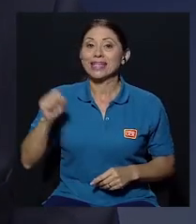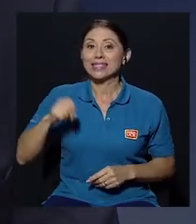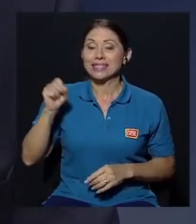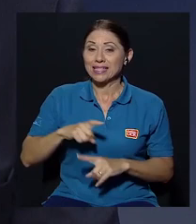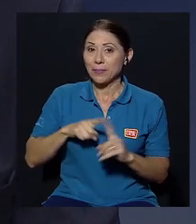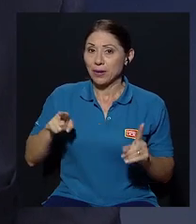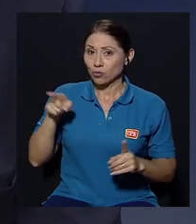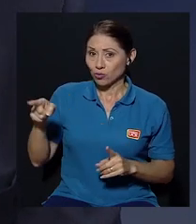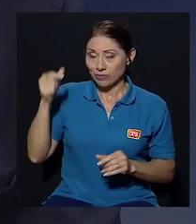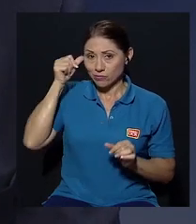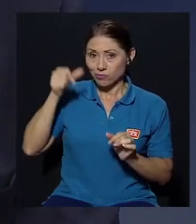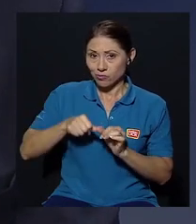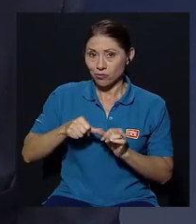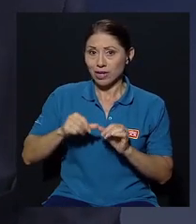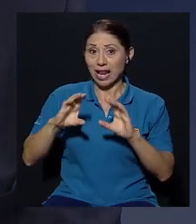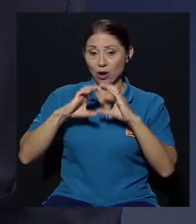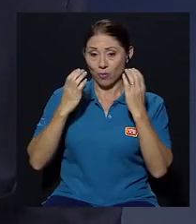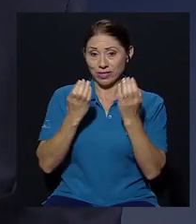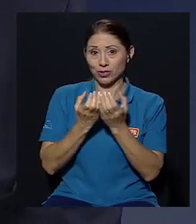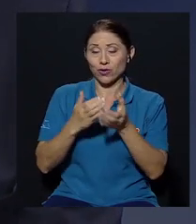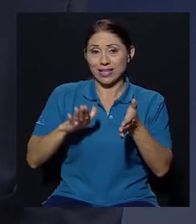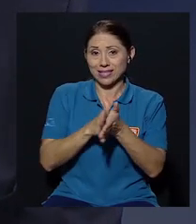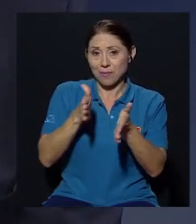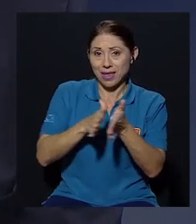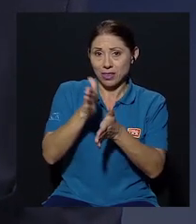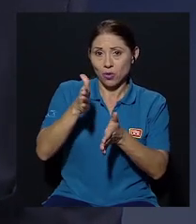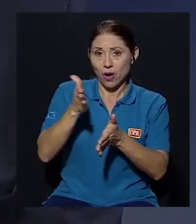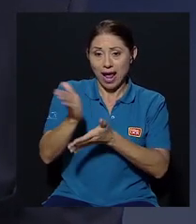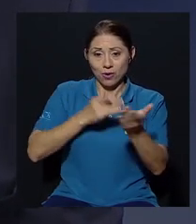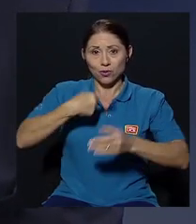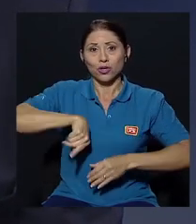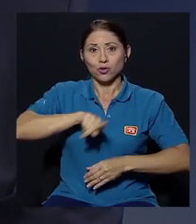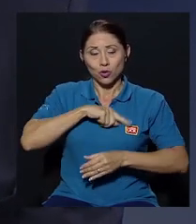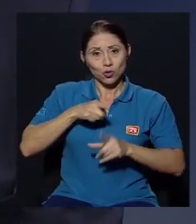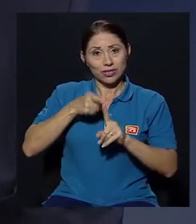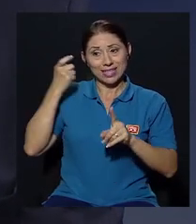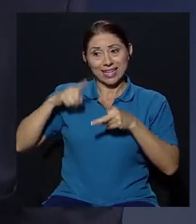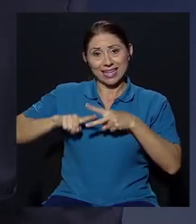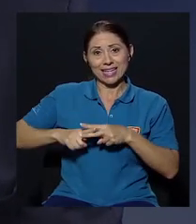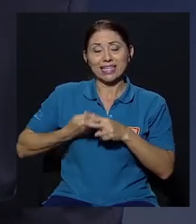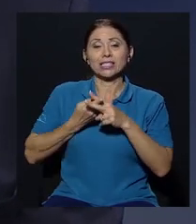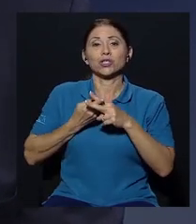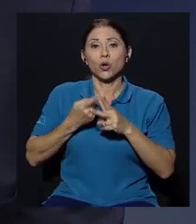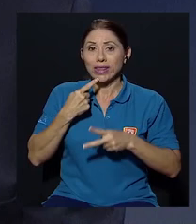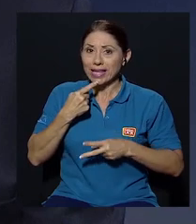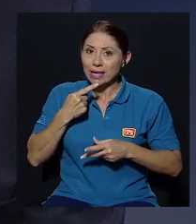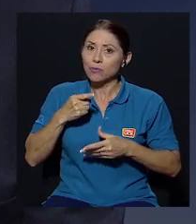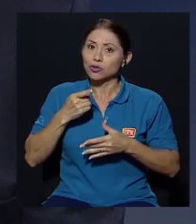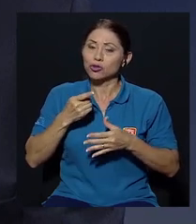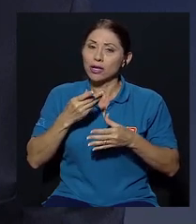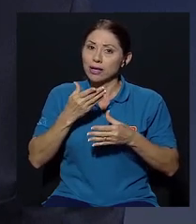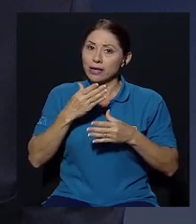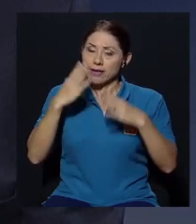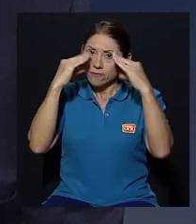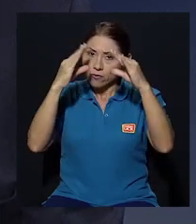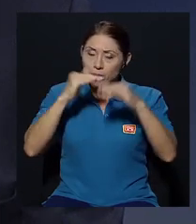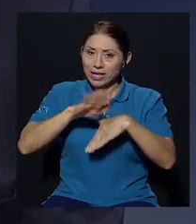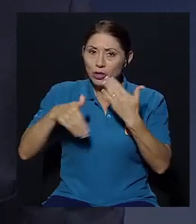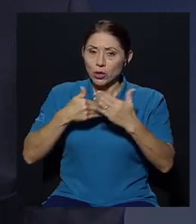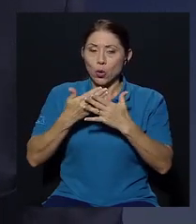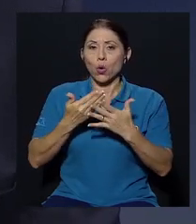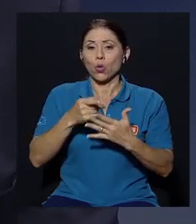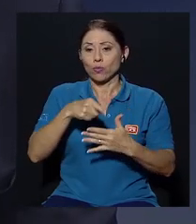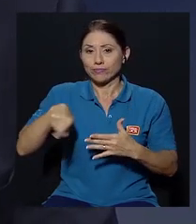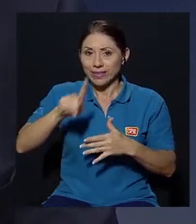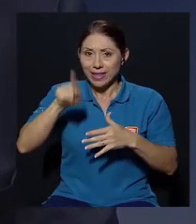bien que usted recuerde lo de la comisión del cemento ahí algunos abogamos desde el inicio lo ideal era que el informe fuese de consenso